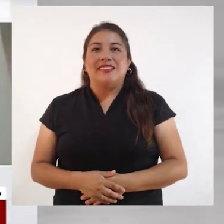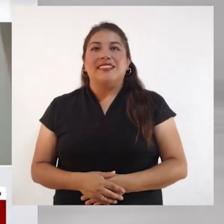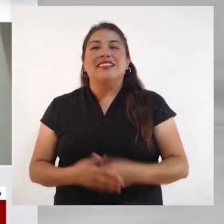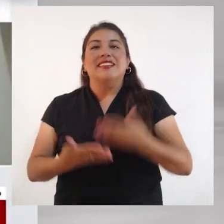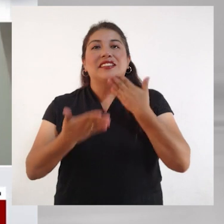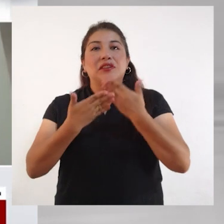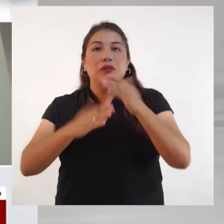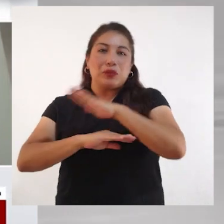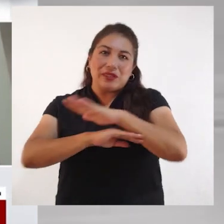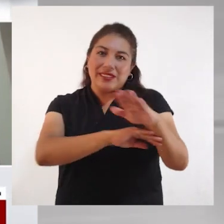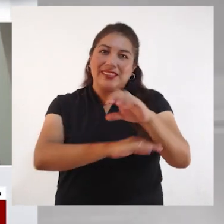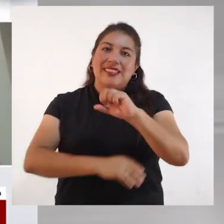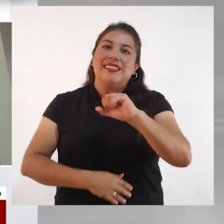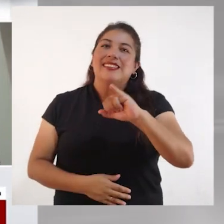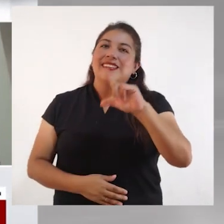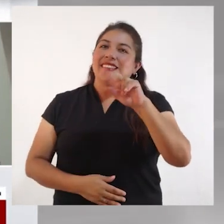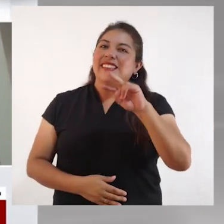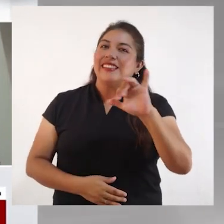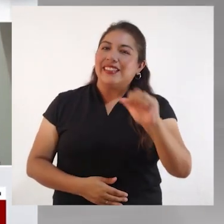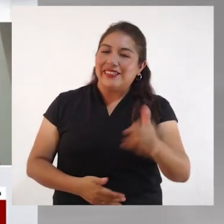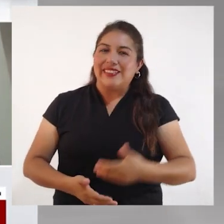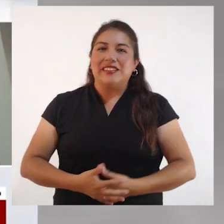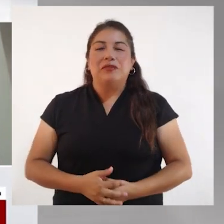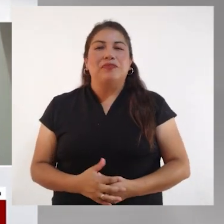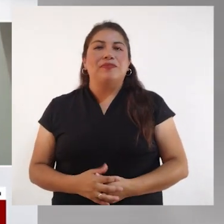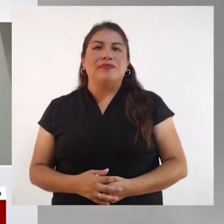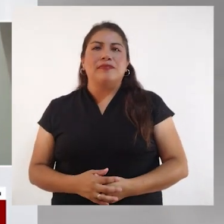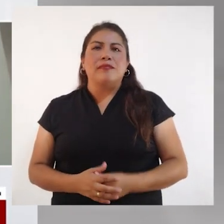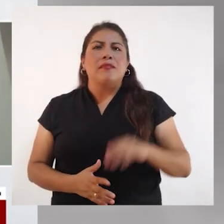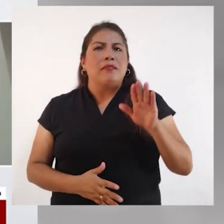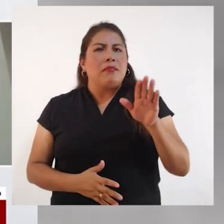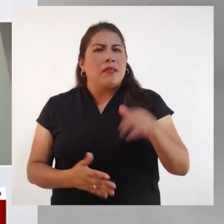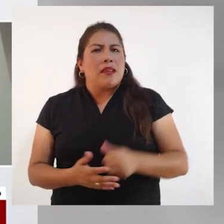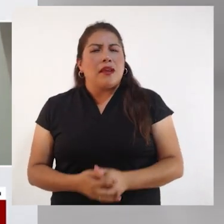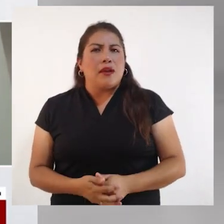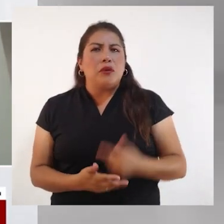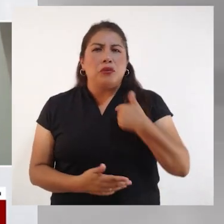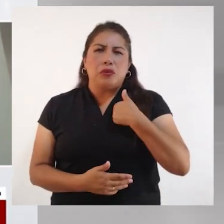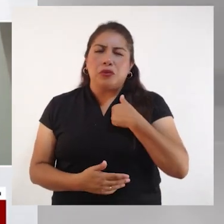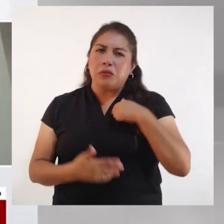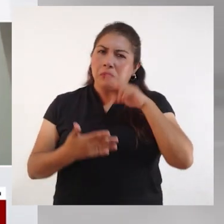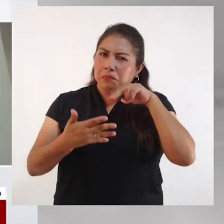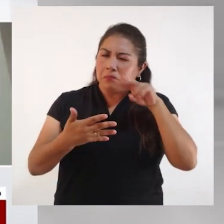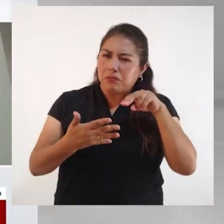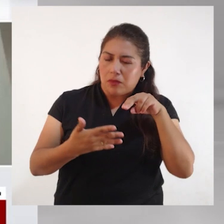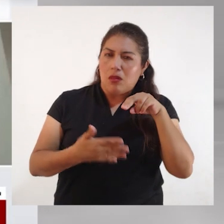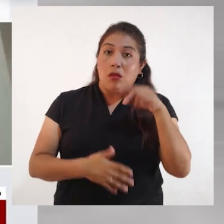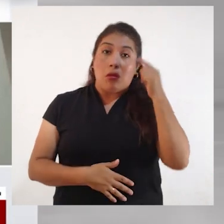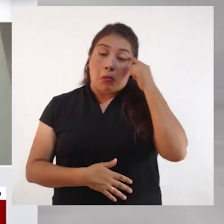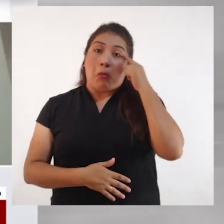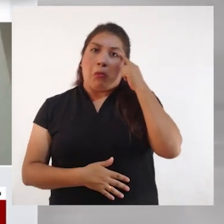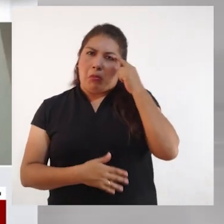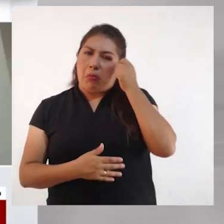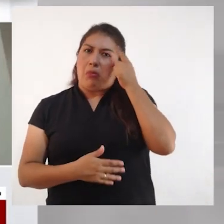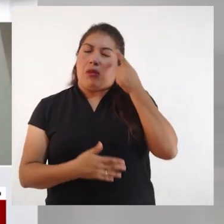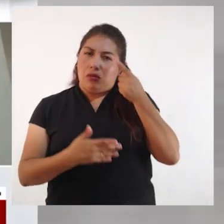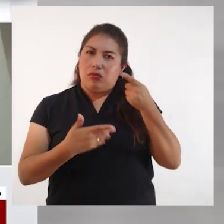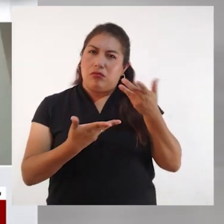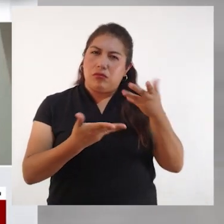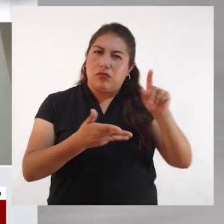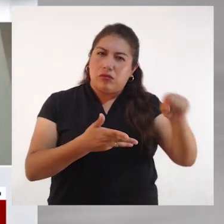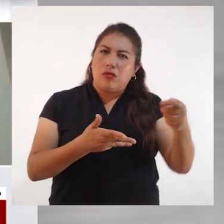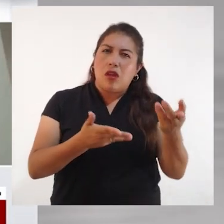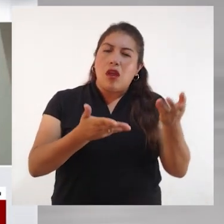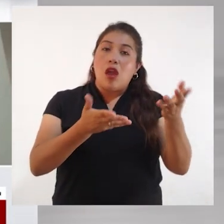Buenas tardes, buenas tardes, Silvia. Tengo entendido que es necesario que los colegios cumplan